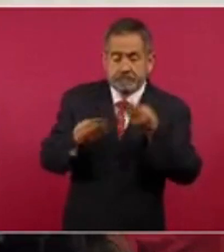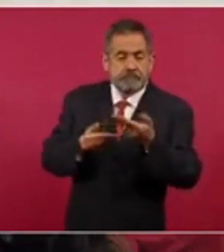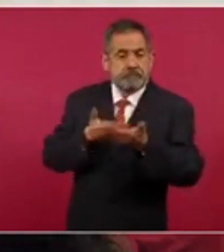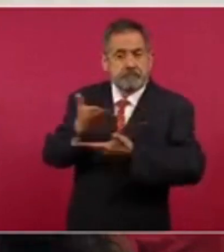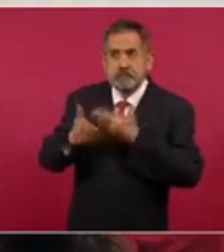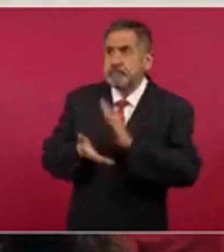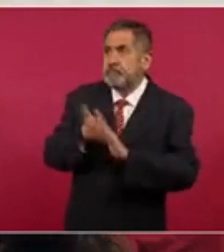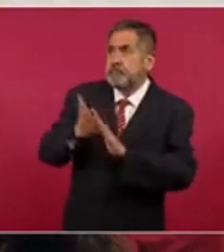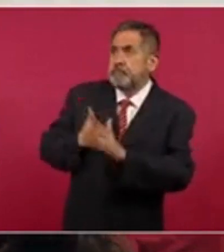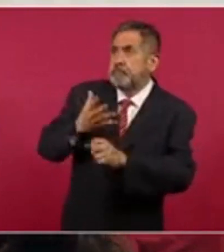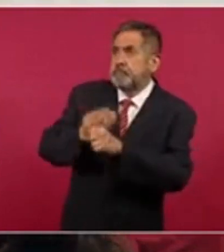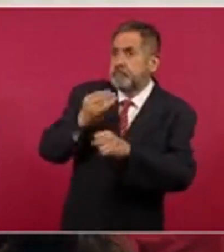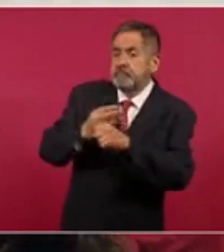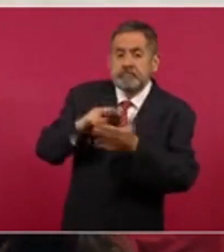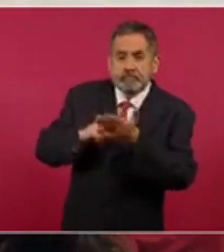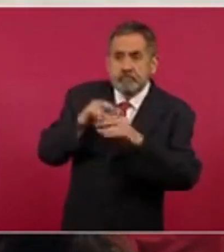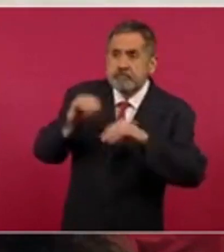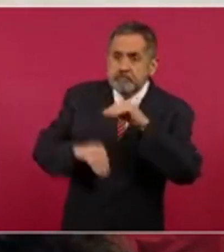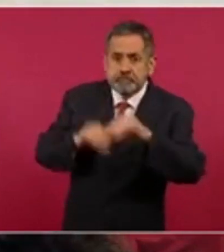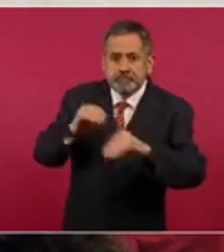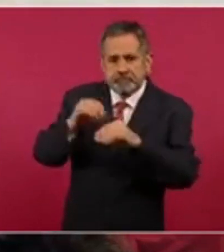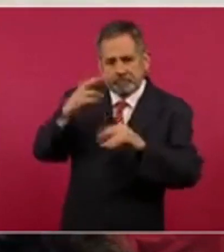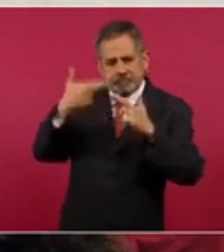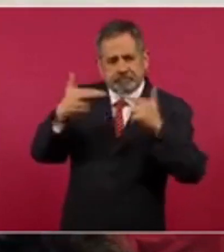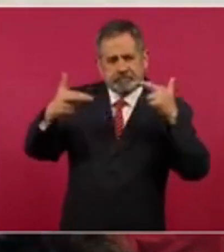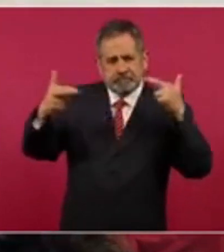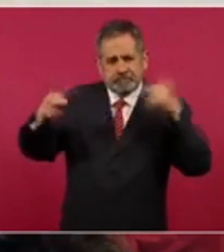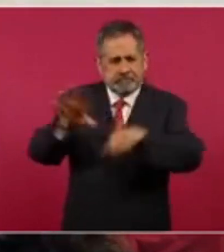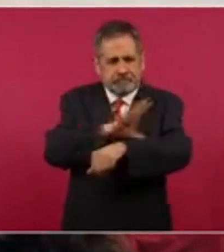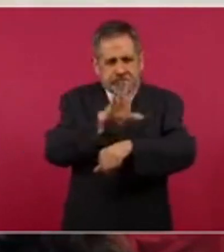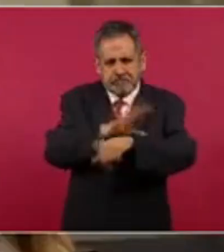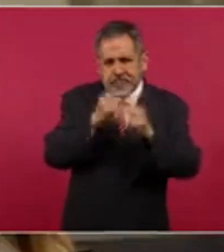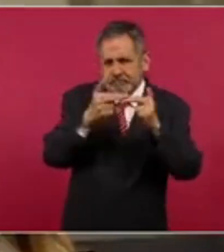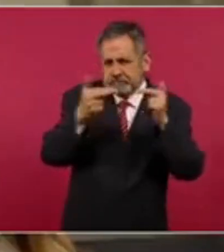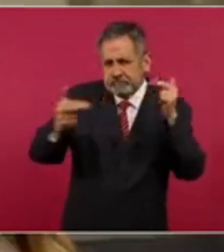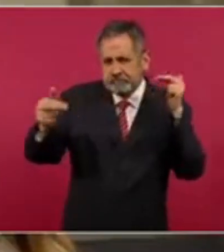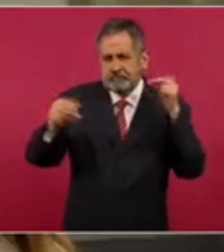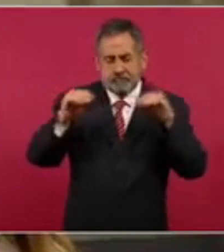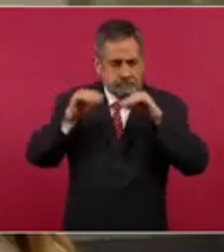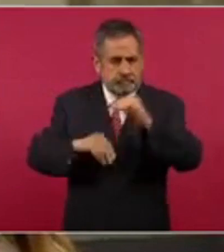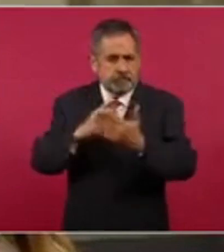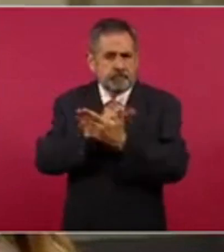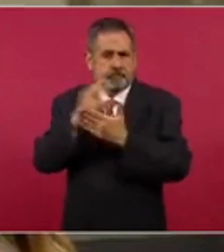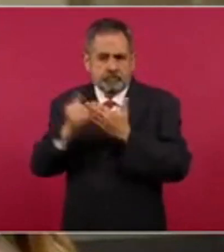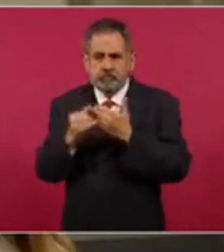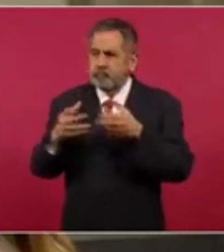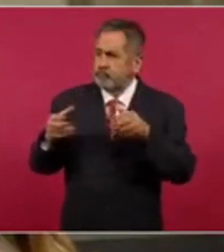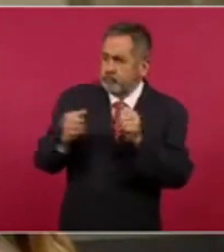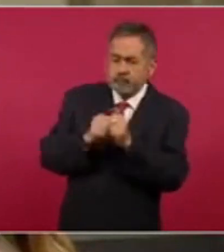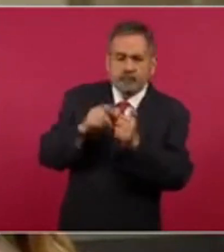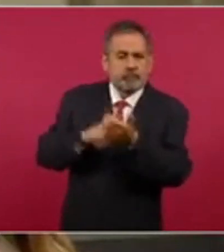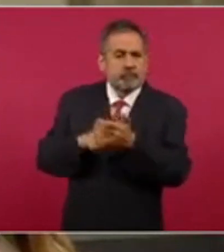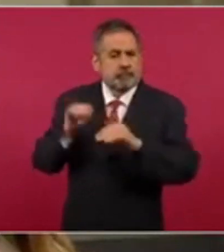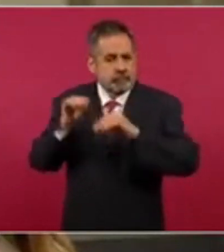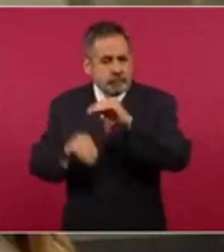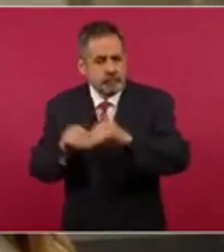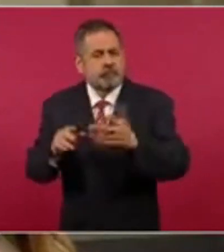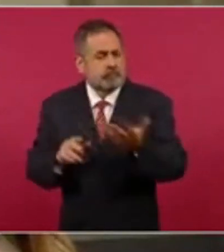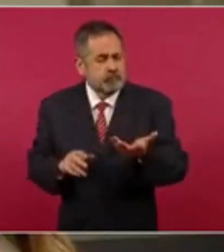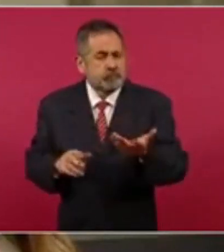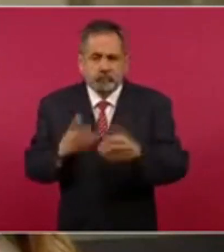de construcción e ingeniería electromecánica en lo que concierne a proyectos de obra pública eléctrica, instalación,